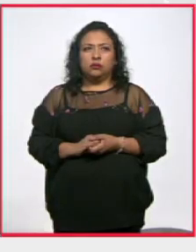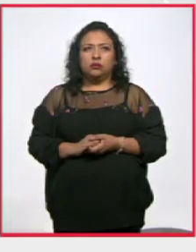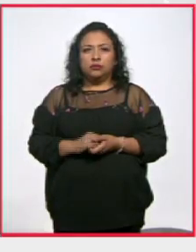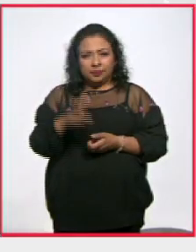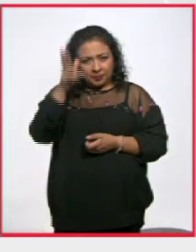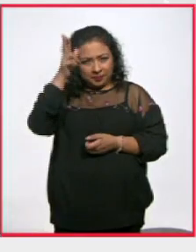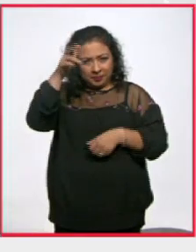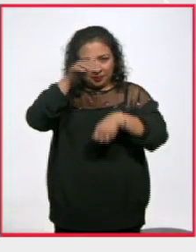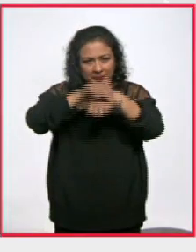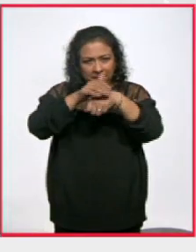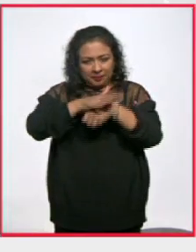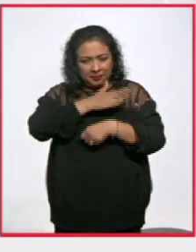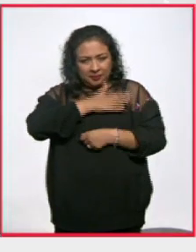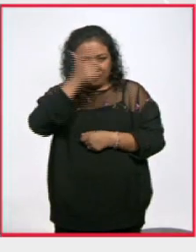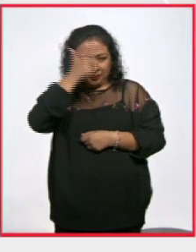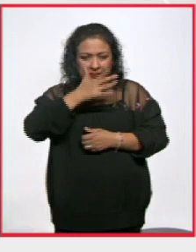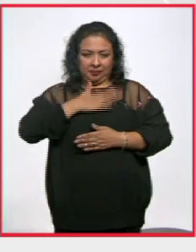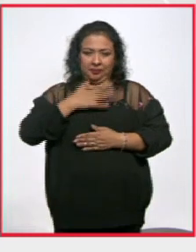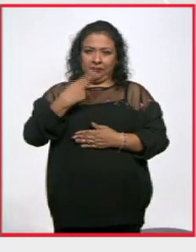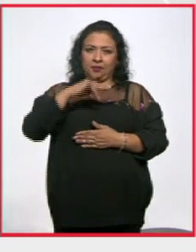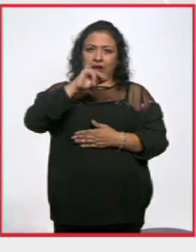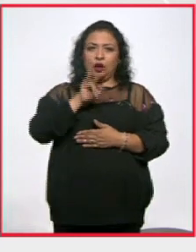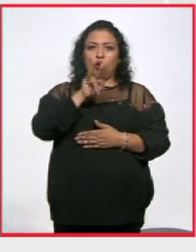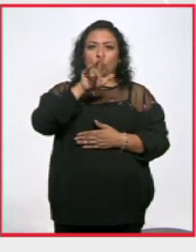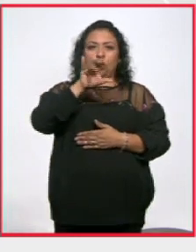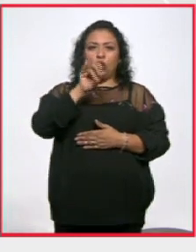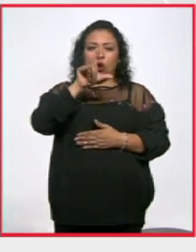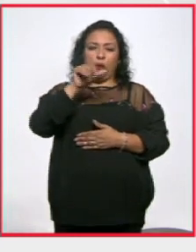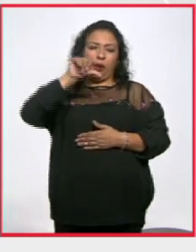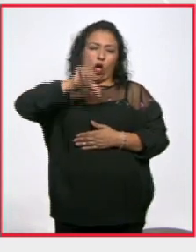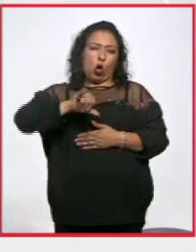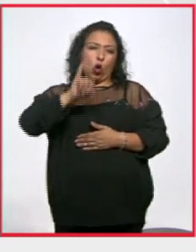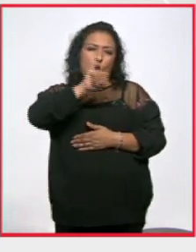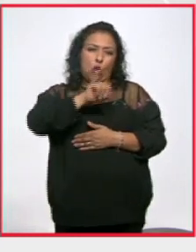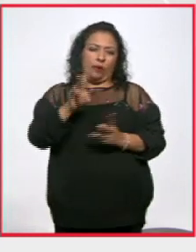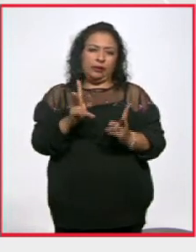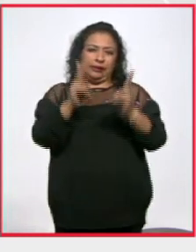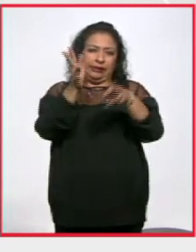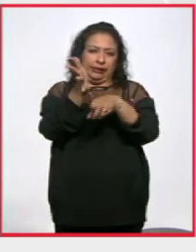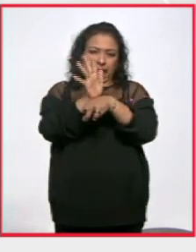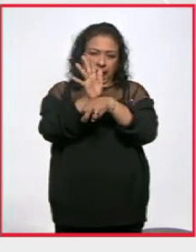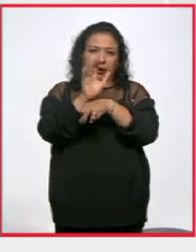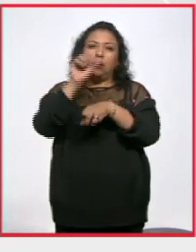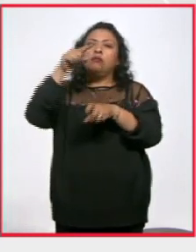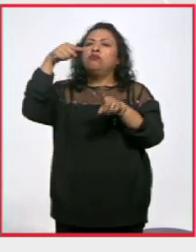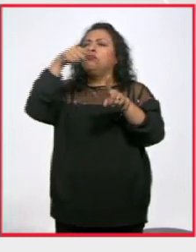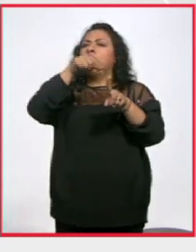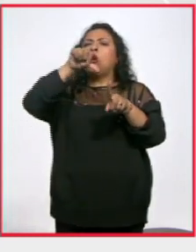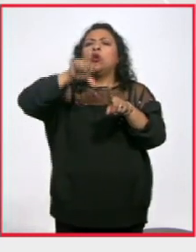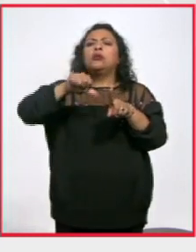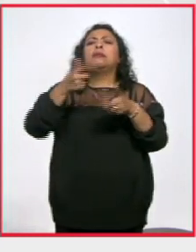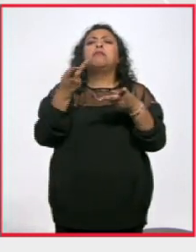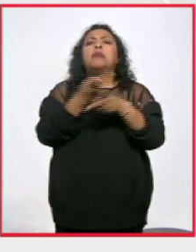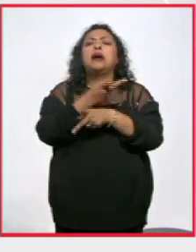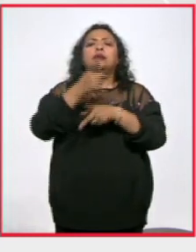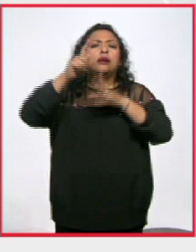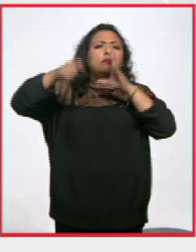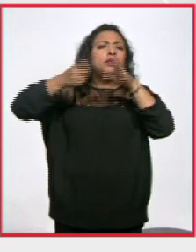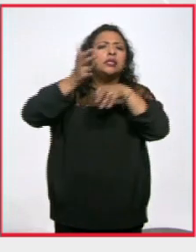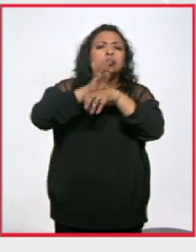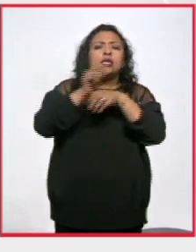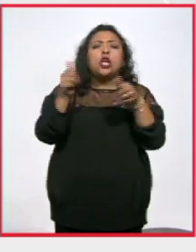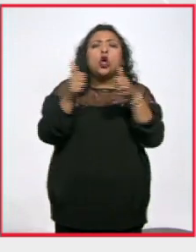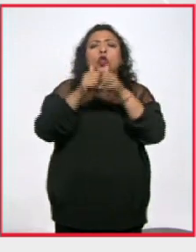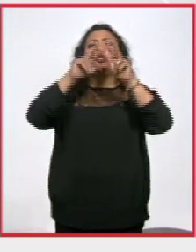¿Qué tal amigos? Muy buenas noches, yo soy Julio López y bueno, estamos aquí en Jueves de Cine y por supuesto vamos a hablar también qué ha pasado en el mundo cinematográfico con los